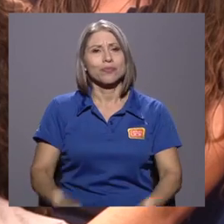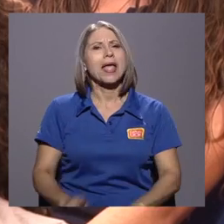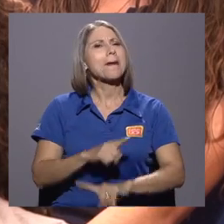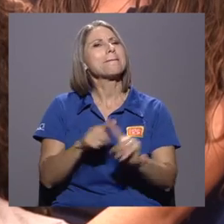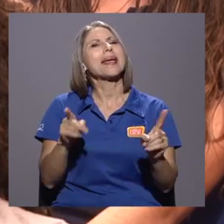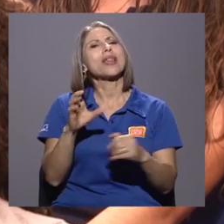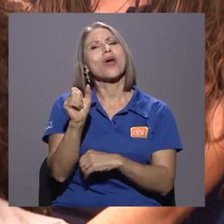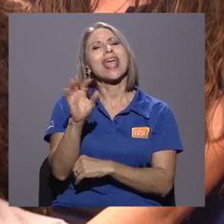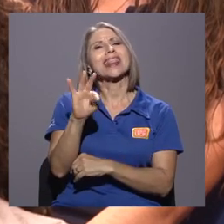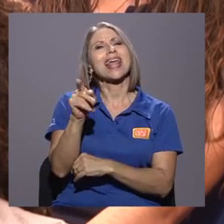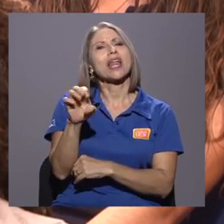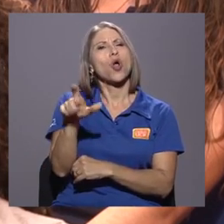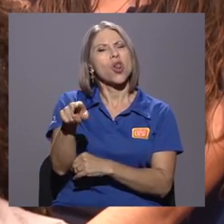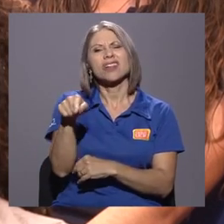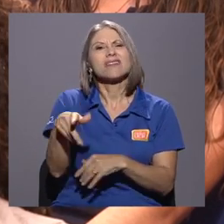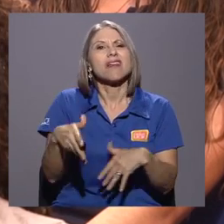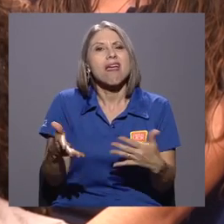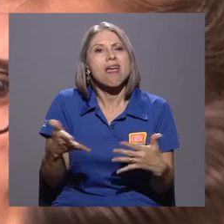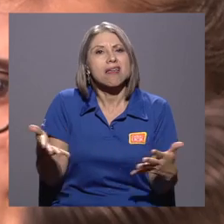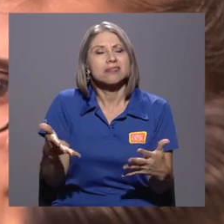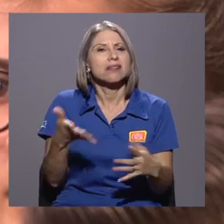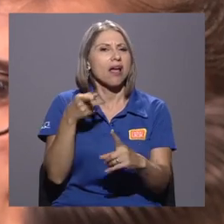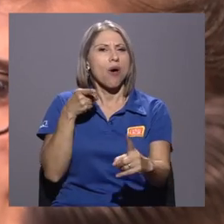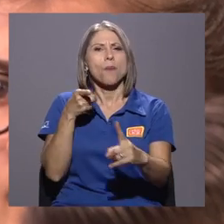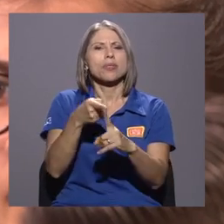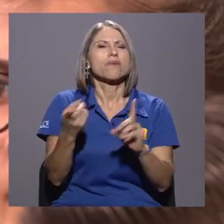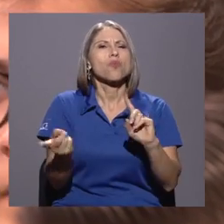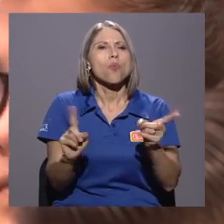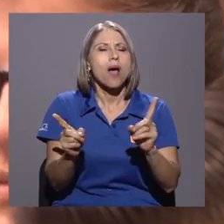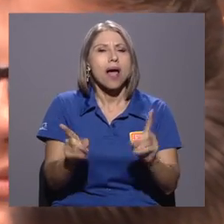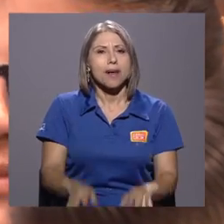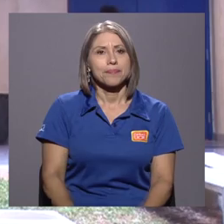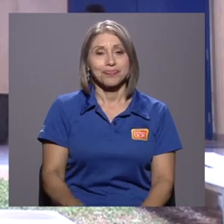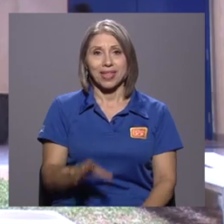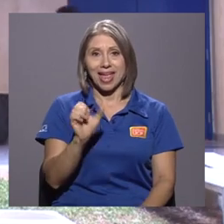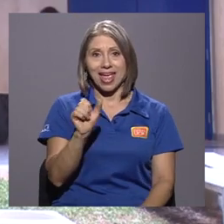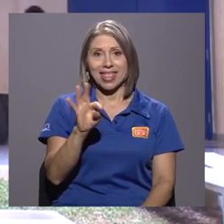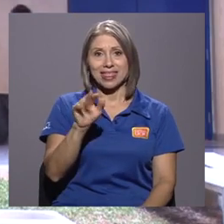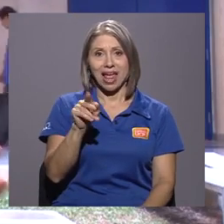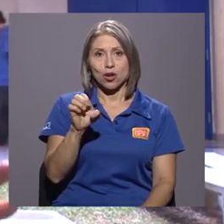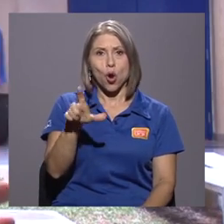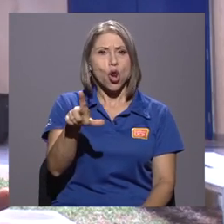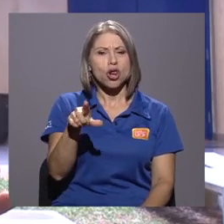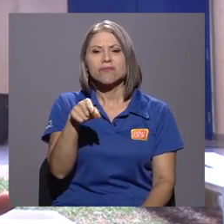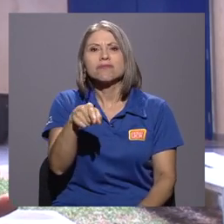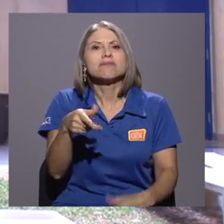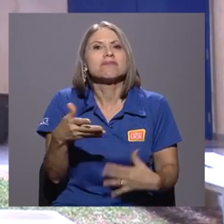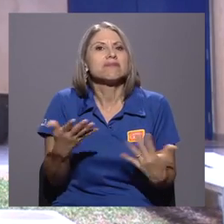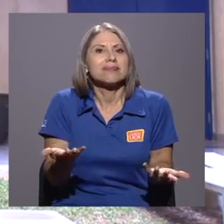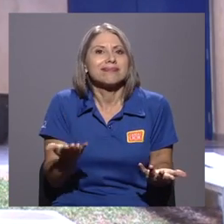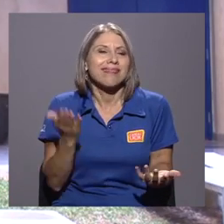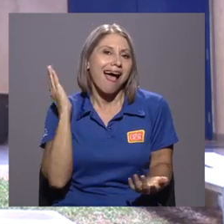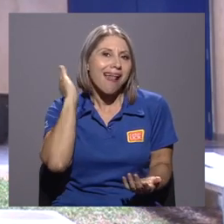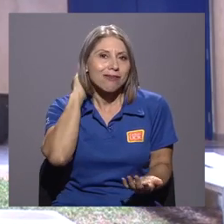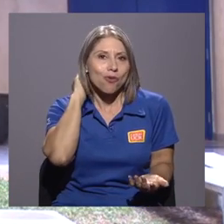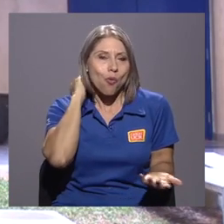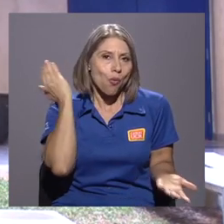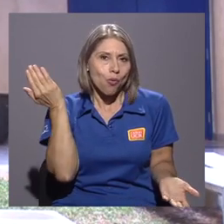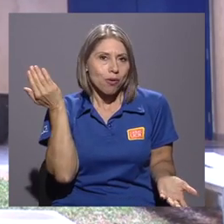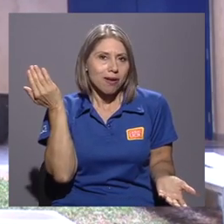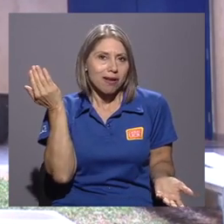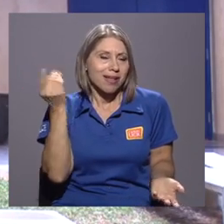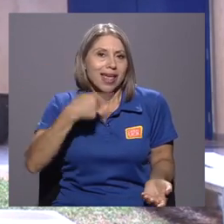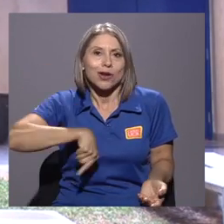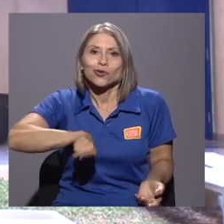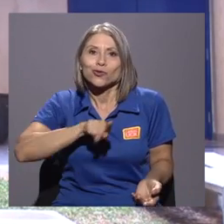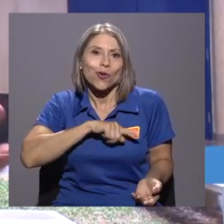es el etanol y qué busca Recope con la propuesta? El etanol es ni más ni menos que el alcohol que